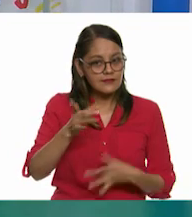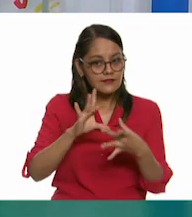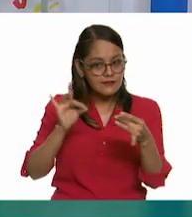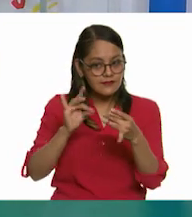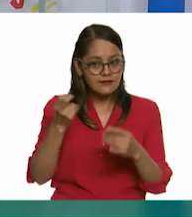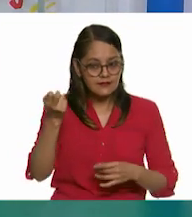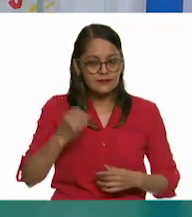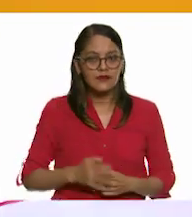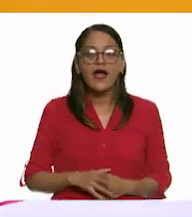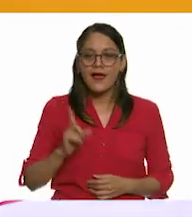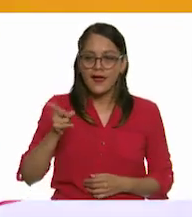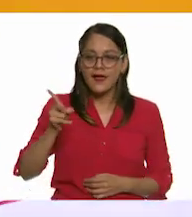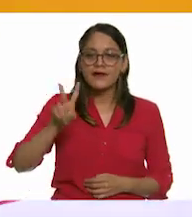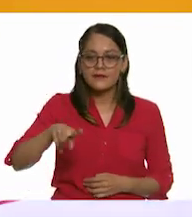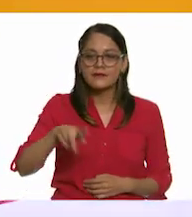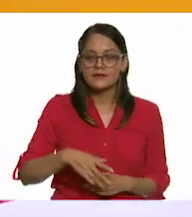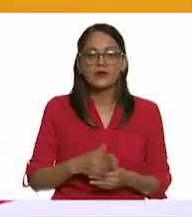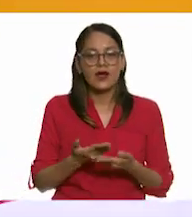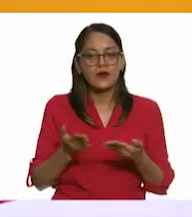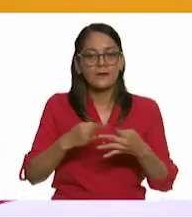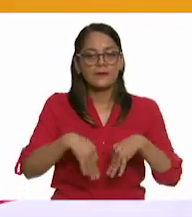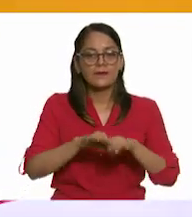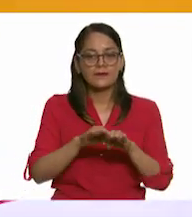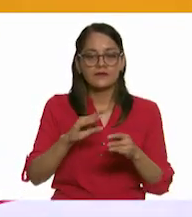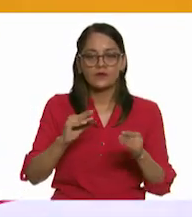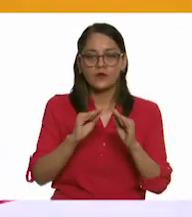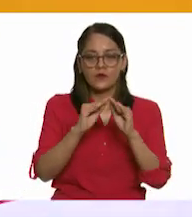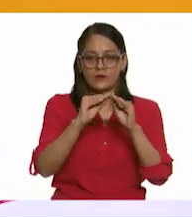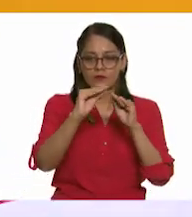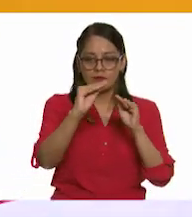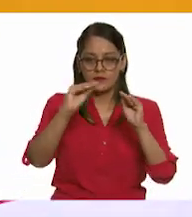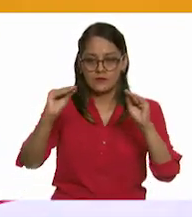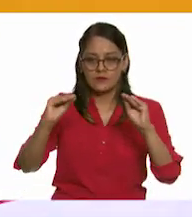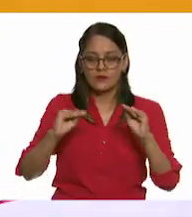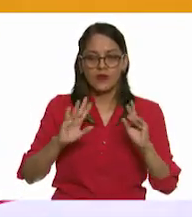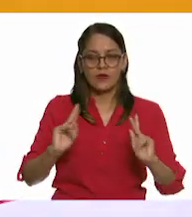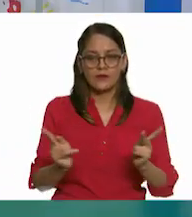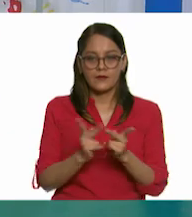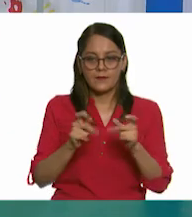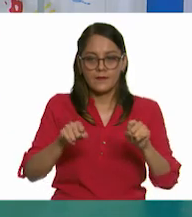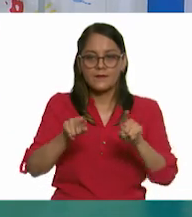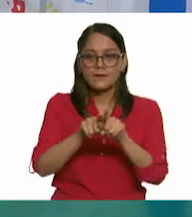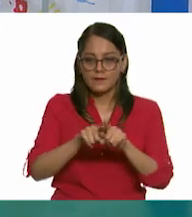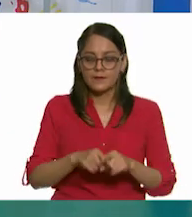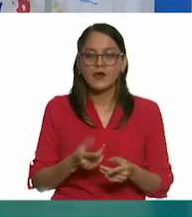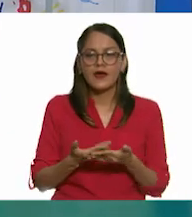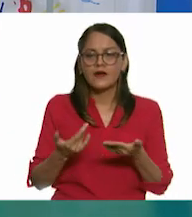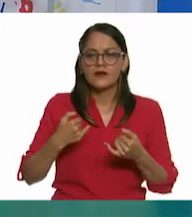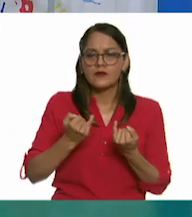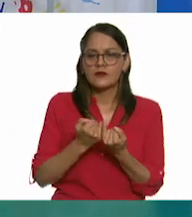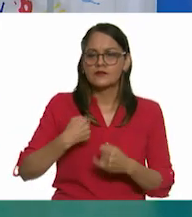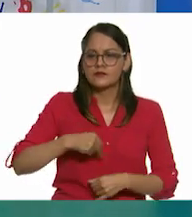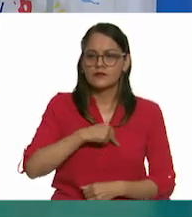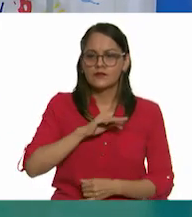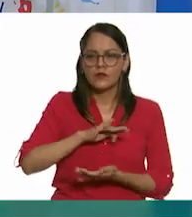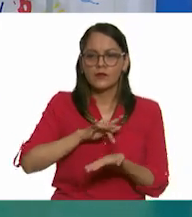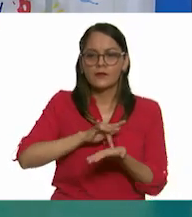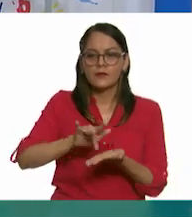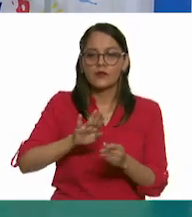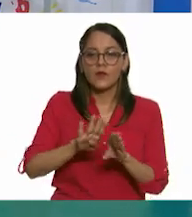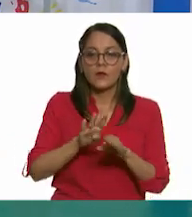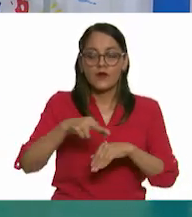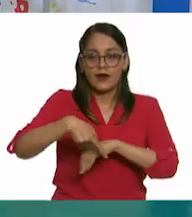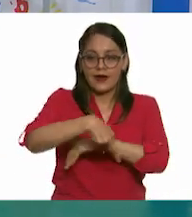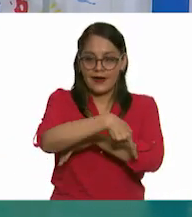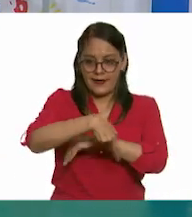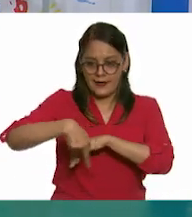Entonces, es muy importante colocar la misma medida. Podemos apoyarnos también, obviamente, de nuestra regla.